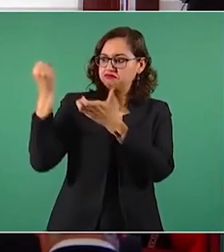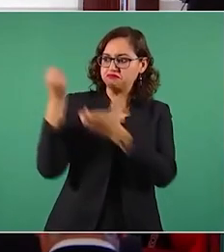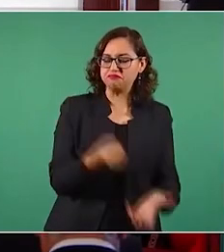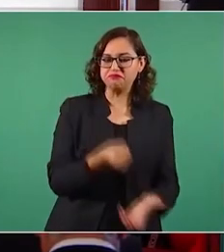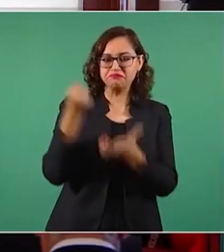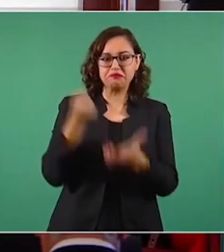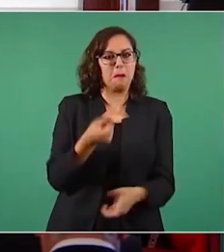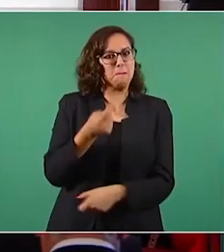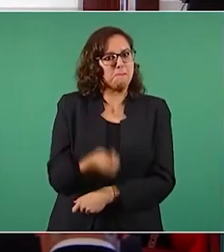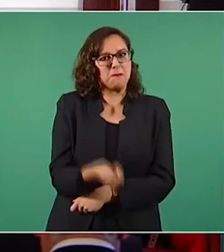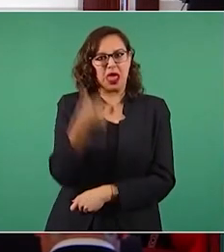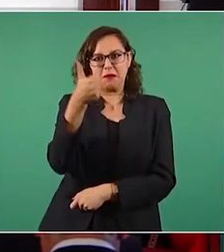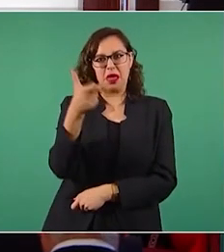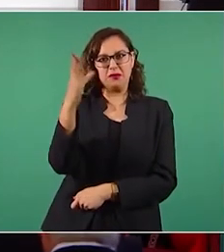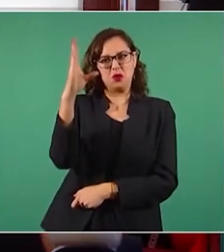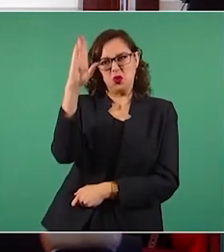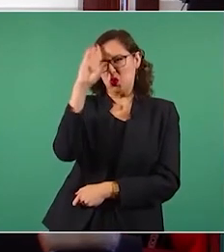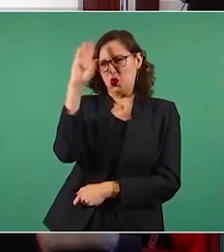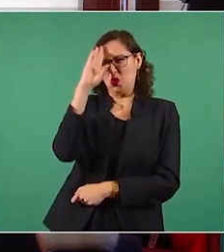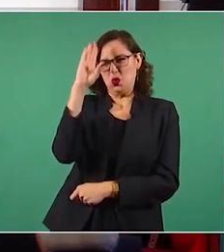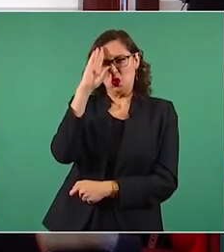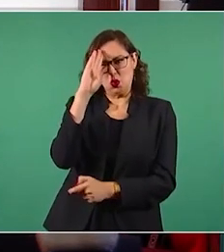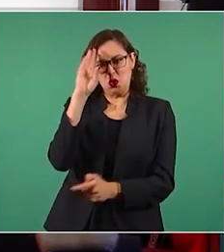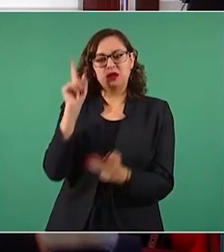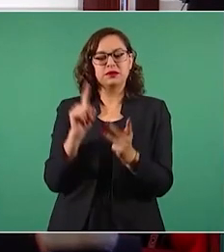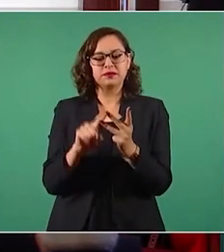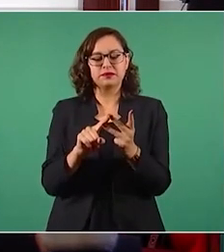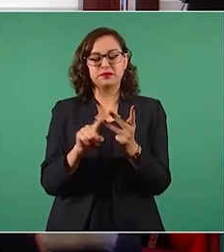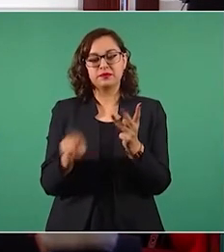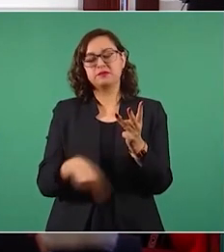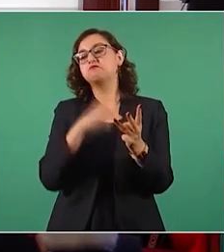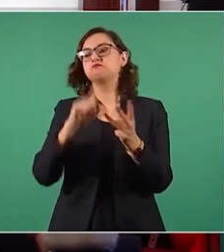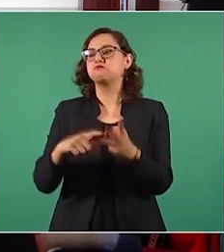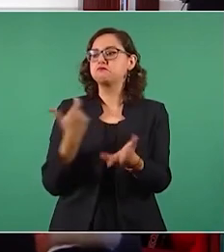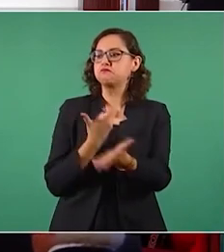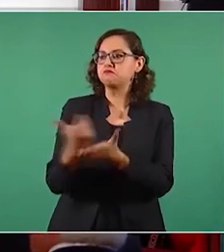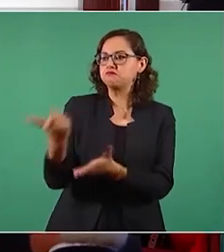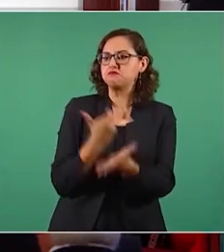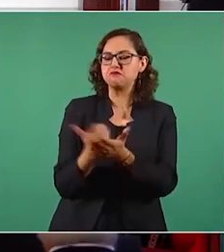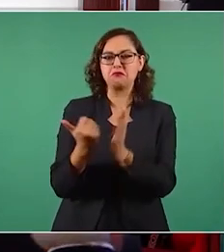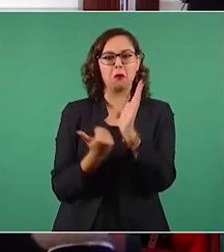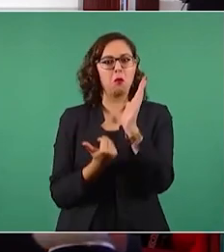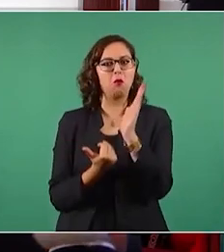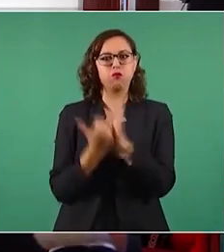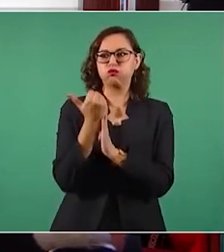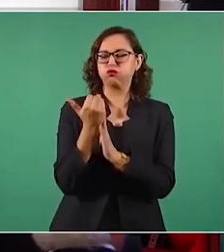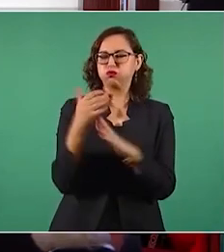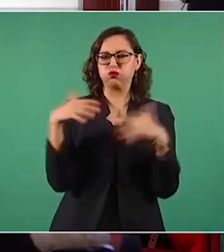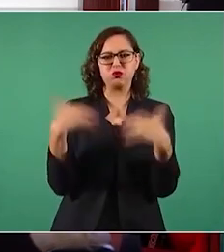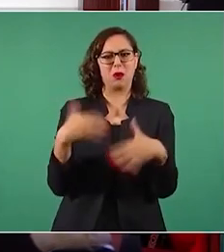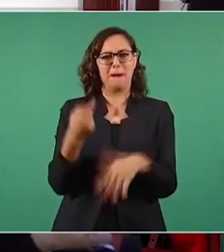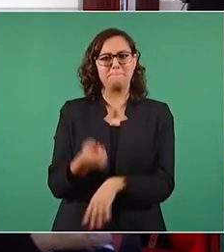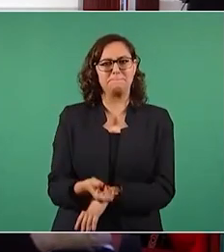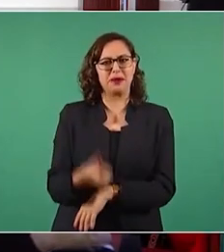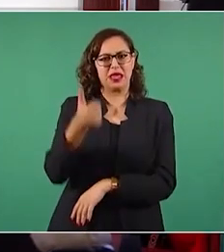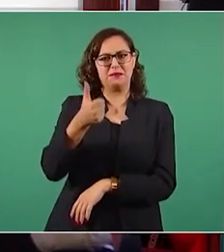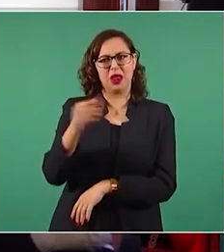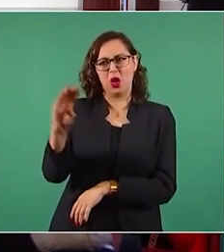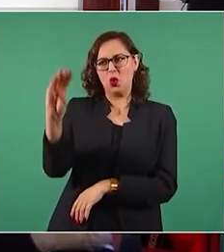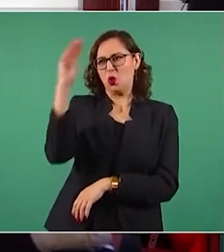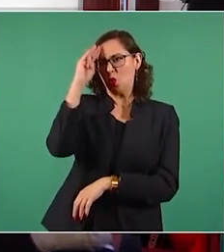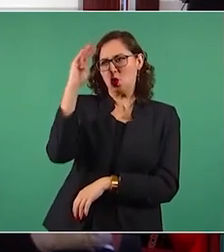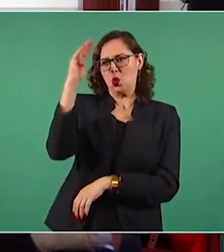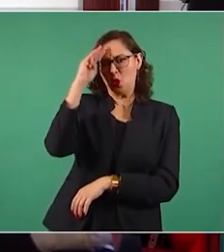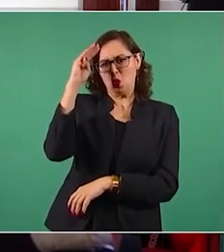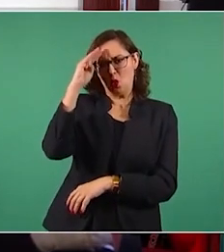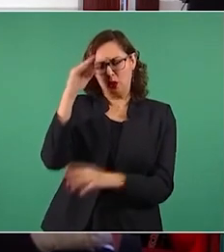récord histórico en incremento al salario mínimo, récord histórico en no